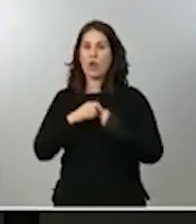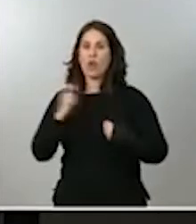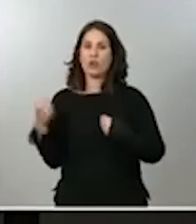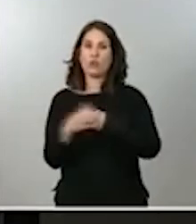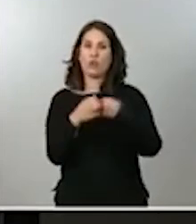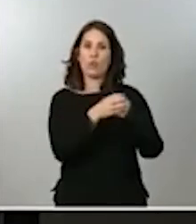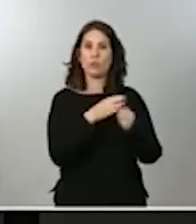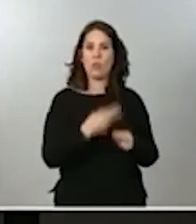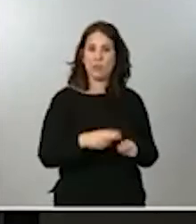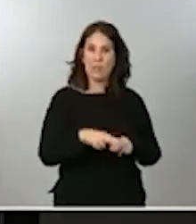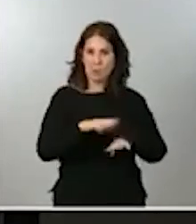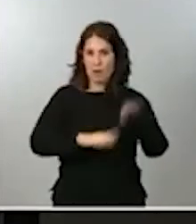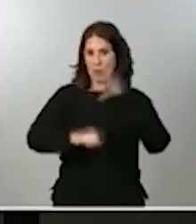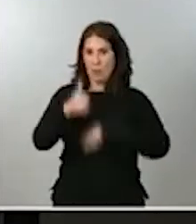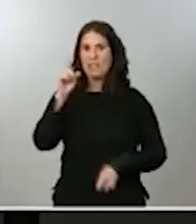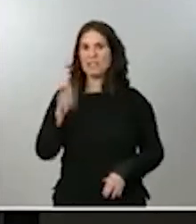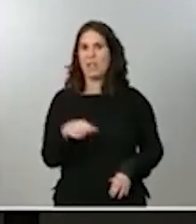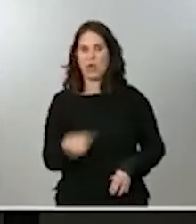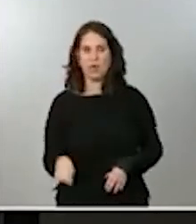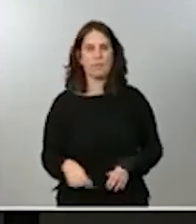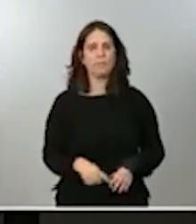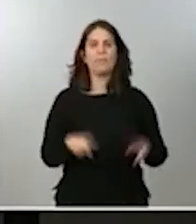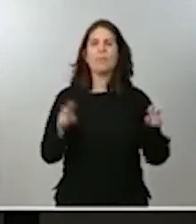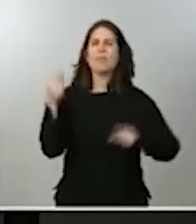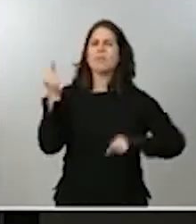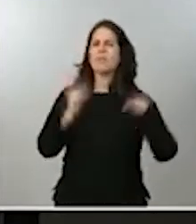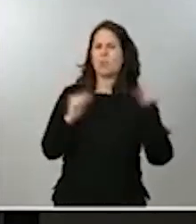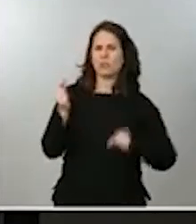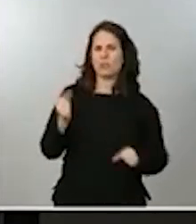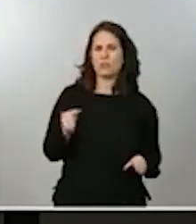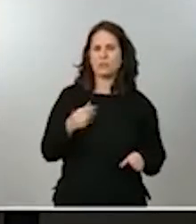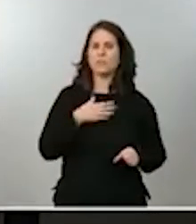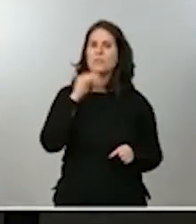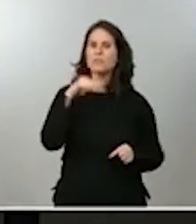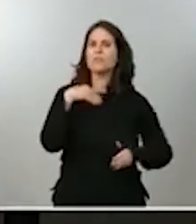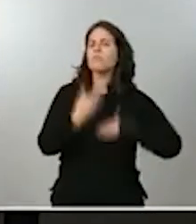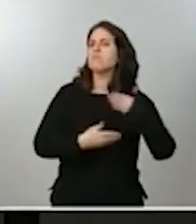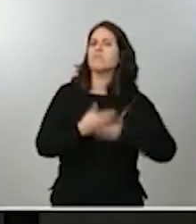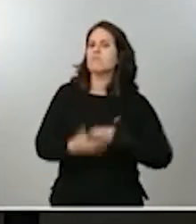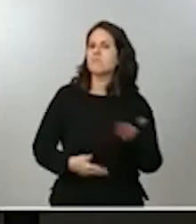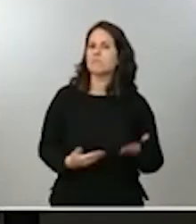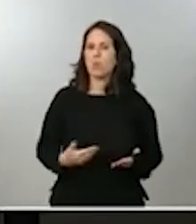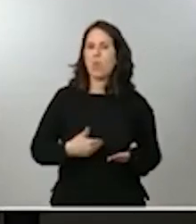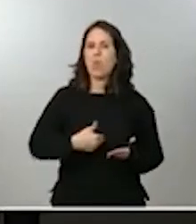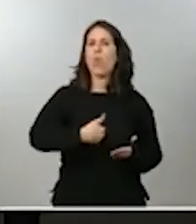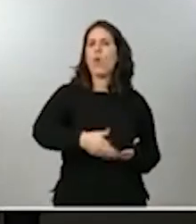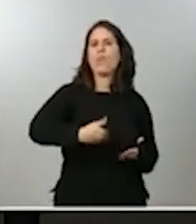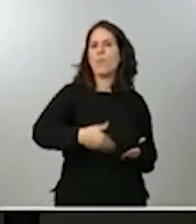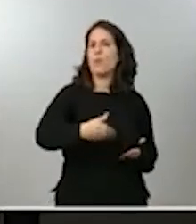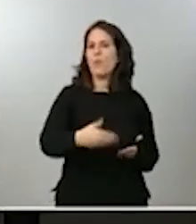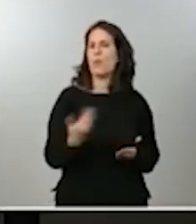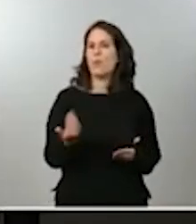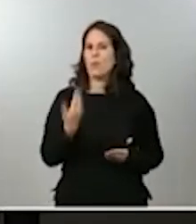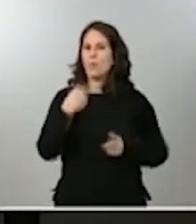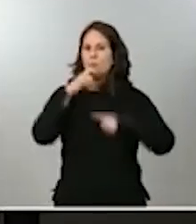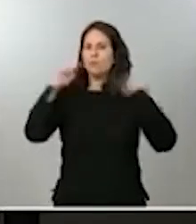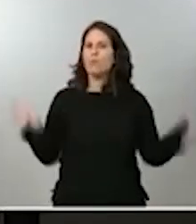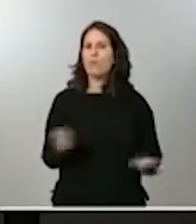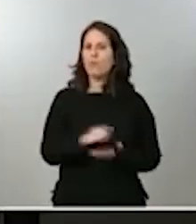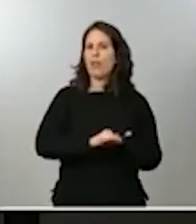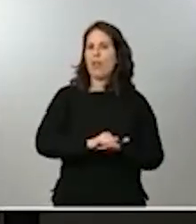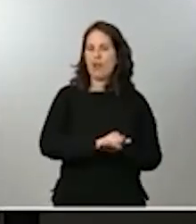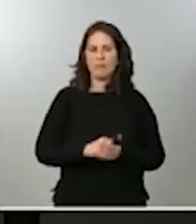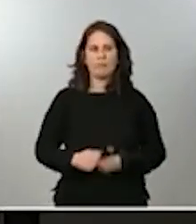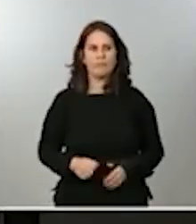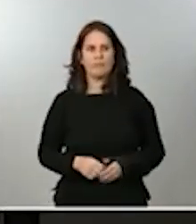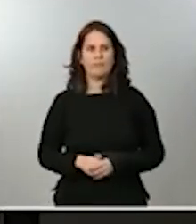adelante. Sobre presupuestos, quería preguntarle cómo marcha la negociación presupuestaria, cuándo tienen previsto anunciar el borrador. Y un tema